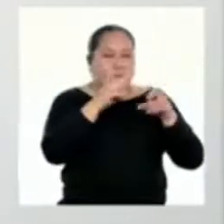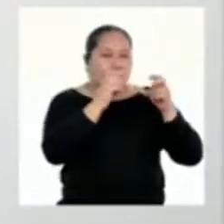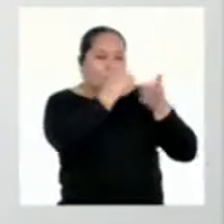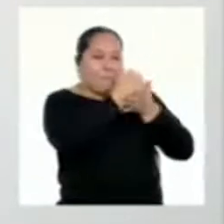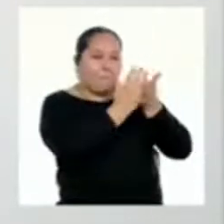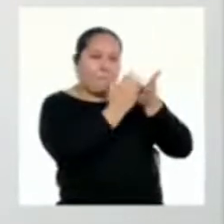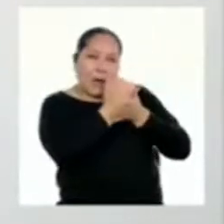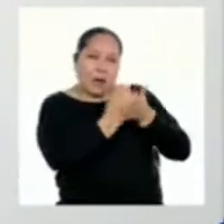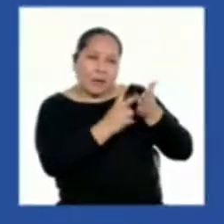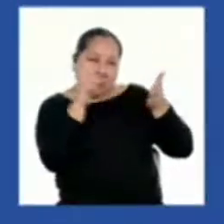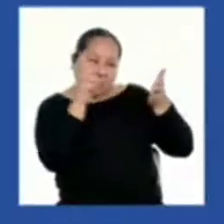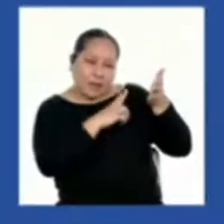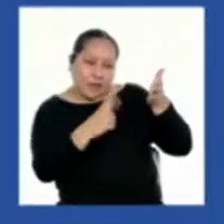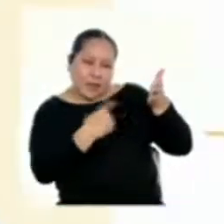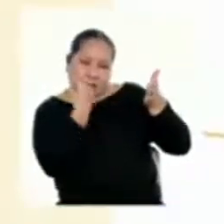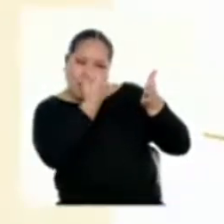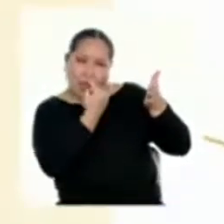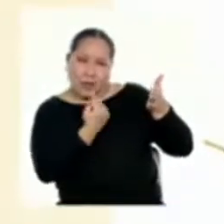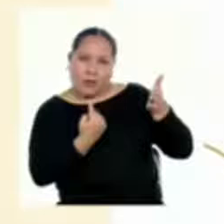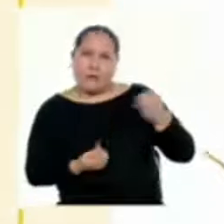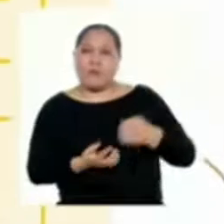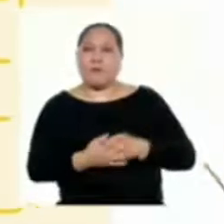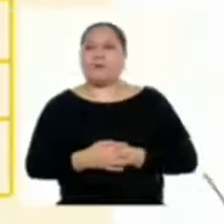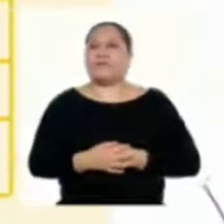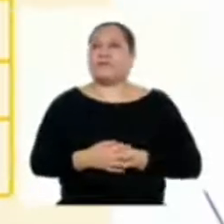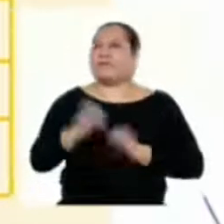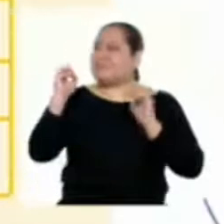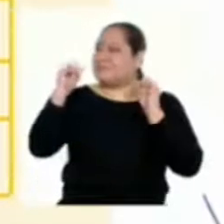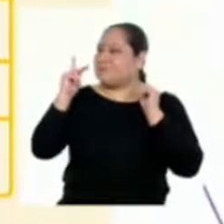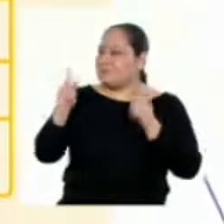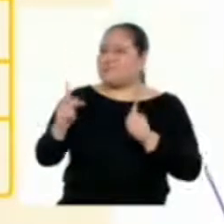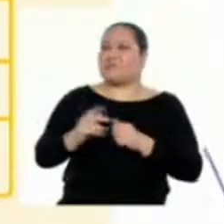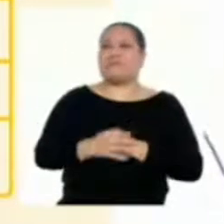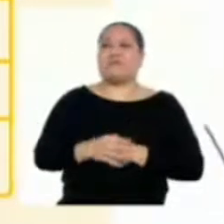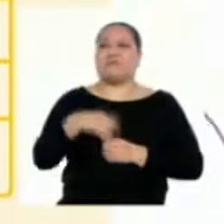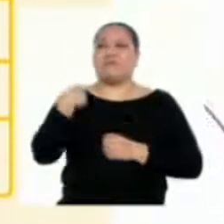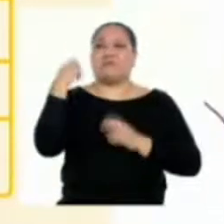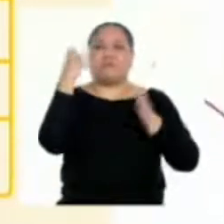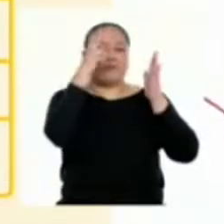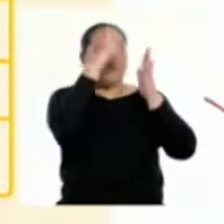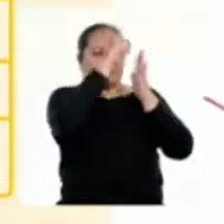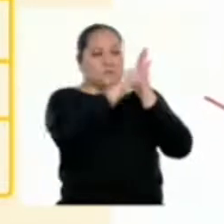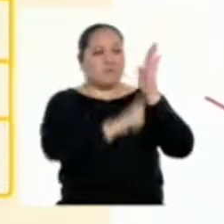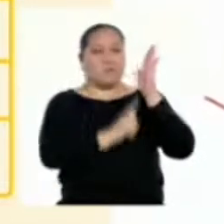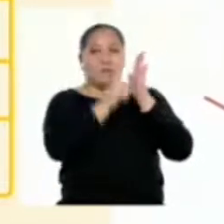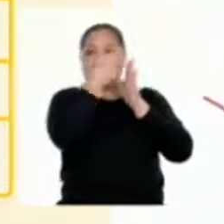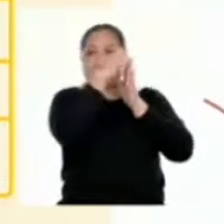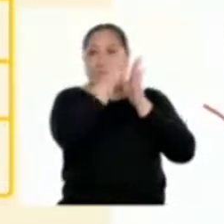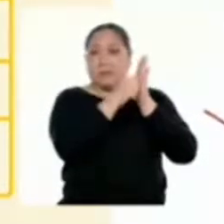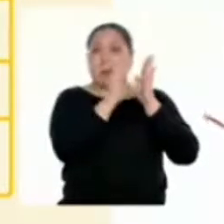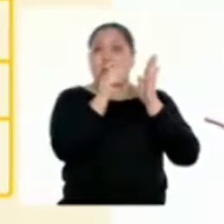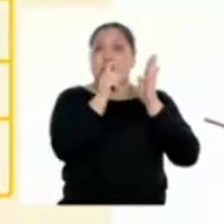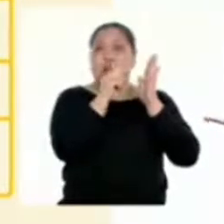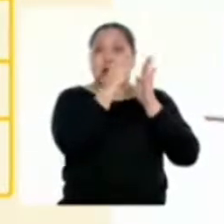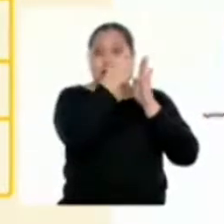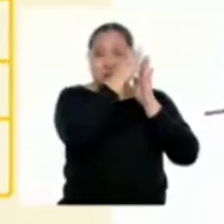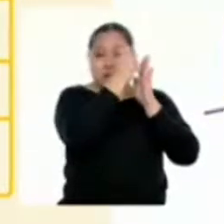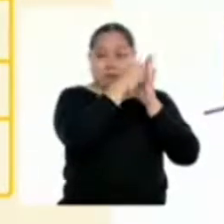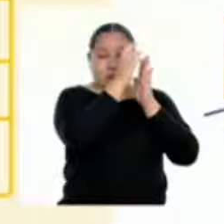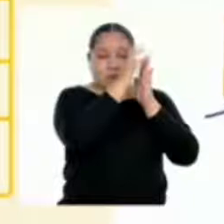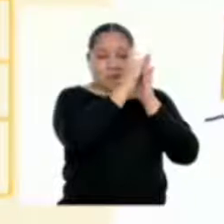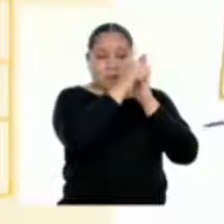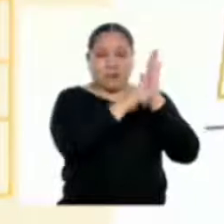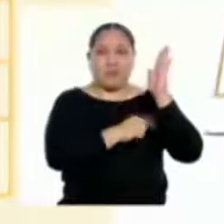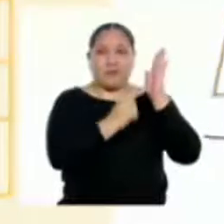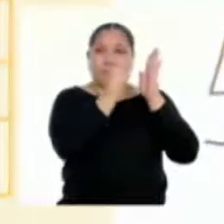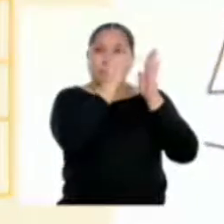cada uno de ellos. Muy bien. Como vemos en nuestra lista de cotejo, de acuerdo a los criterios que tenemos, debemos tener